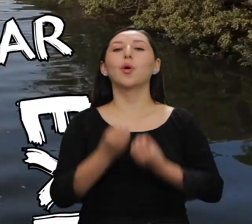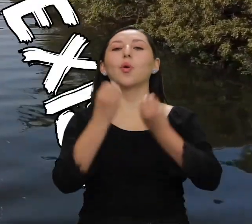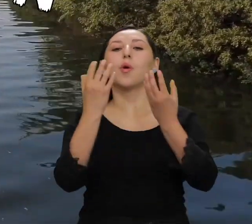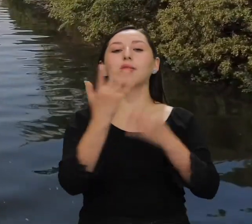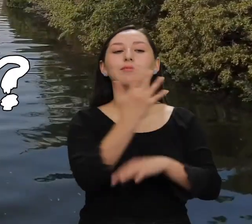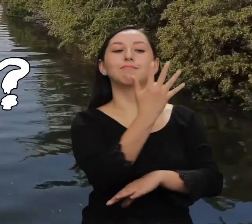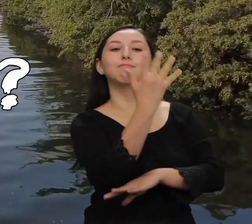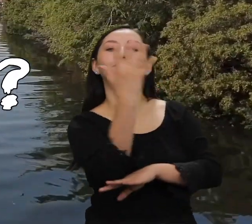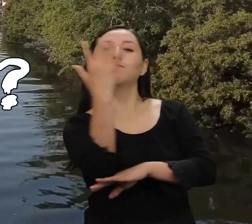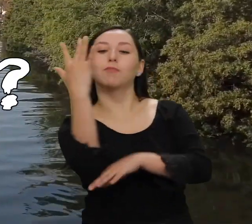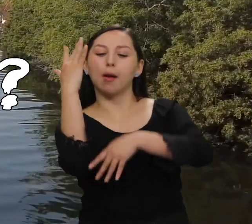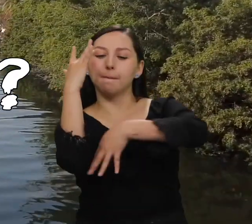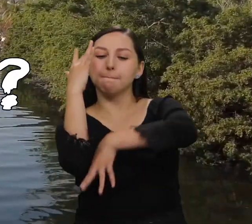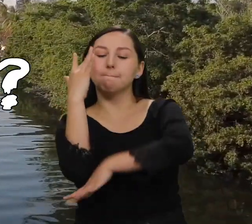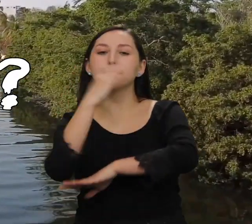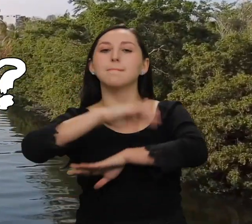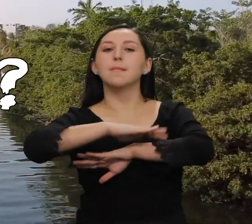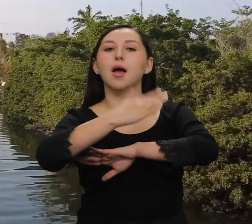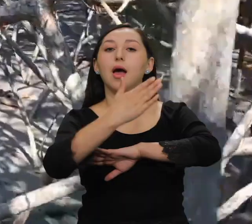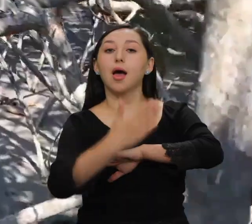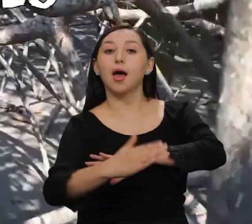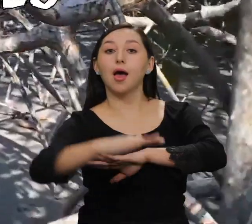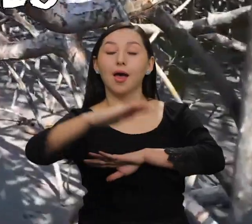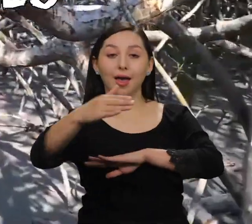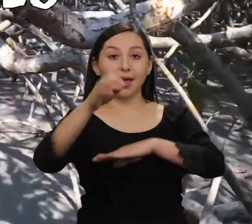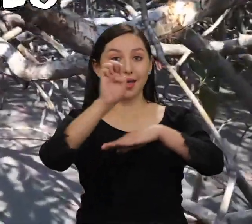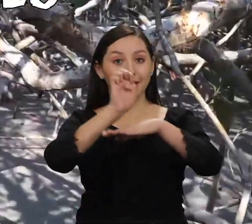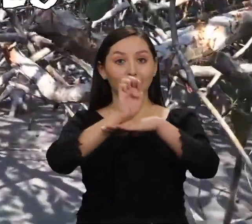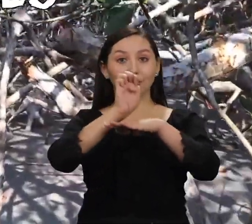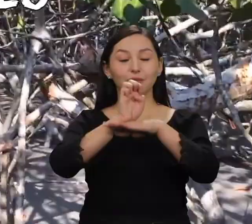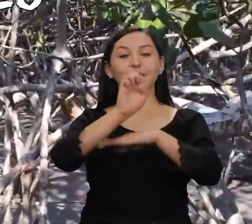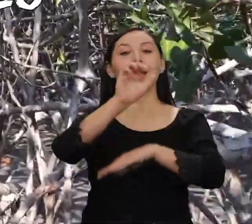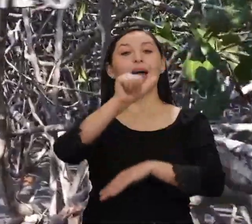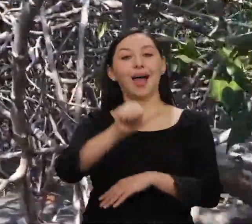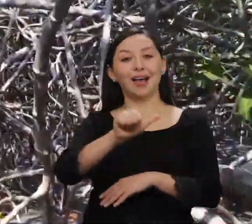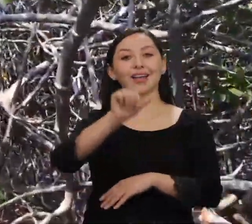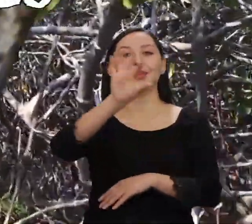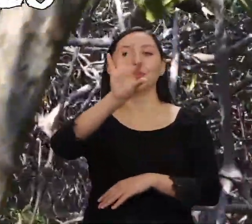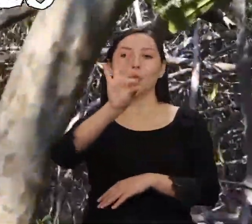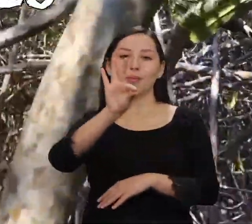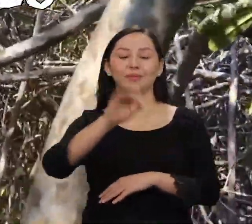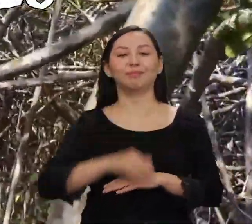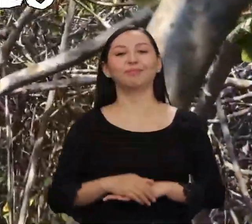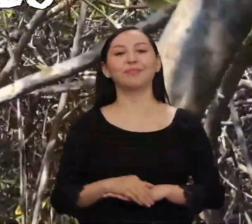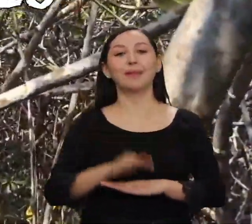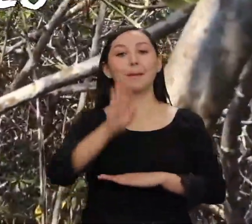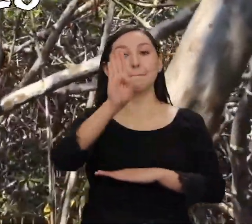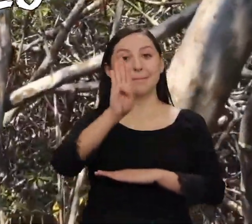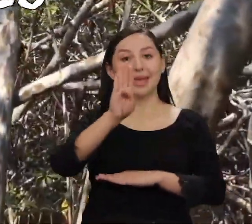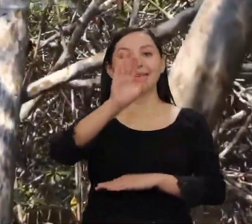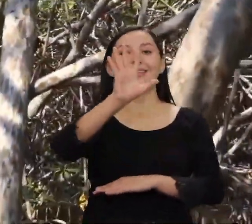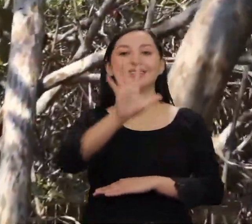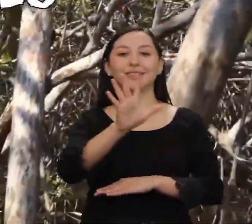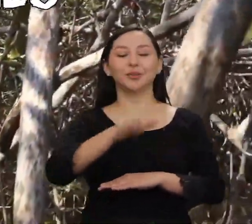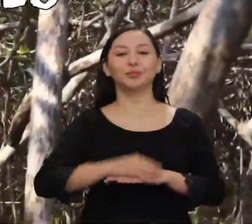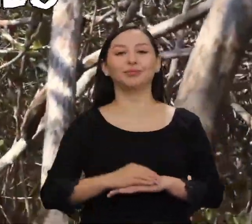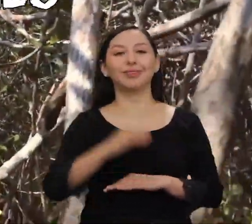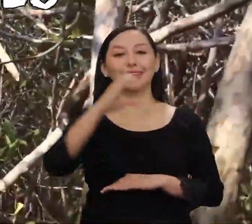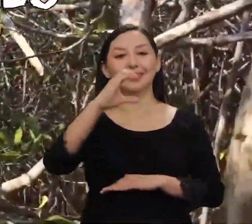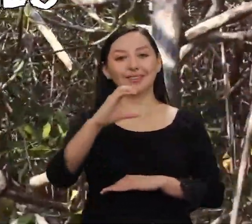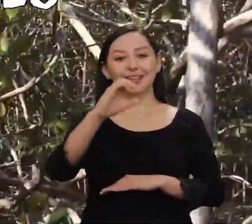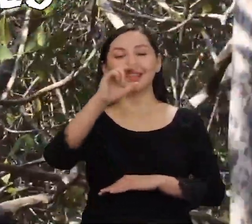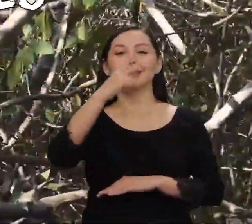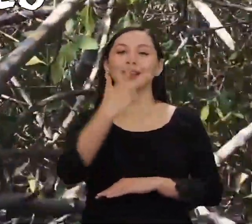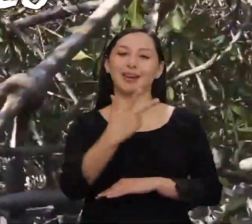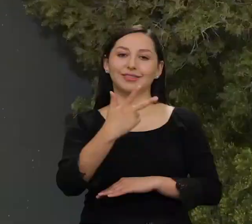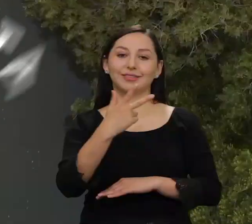especies de manglar existen en Ecuador? Opción A 9 Opción B 5 Opción C